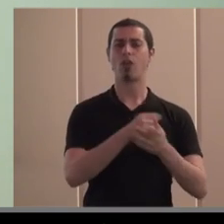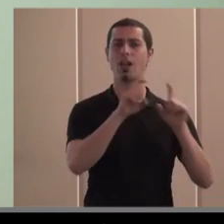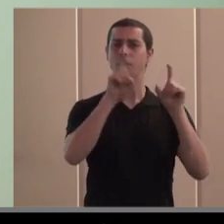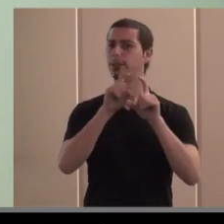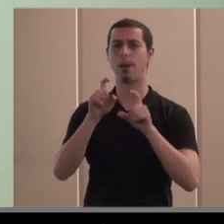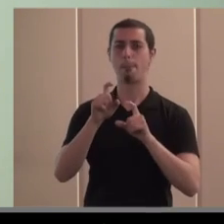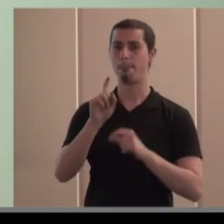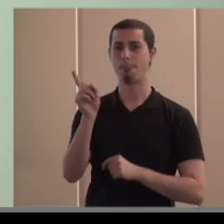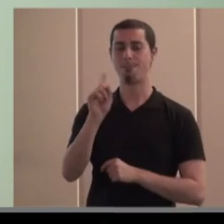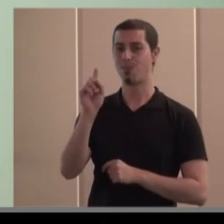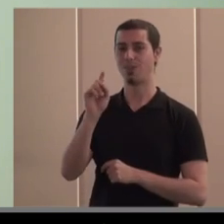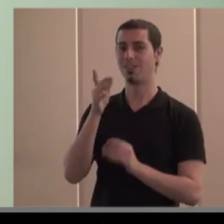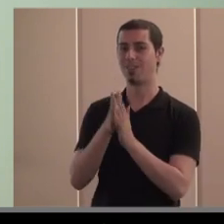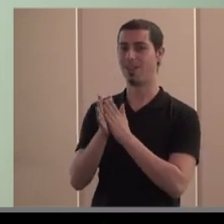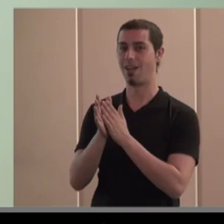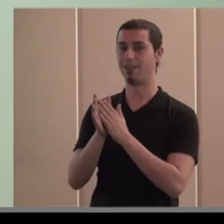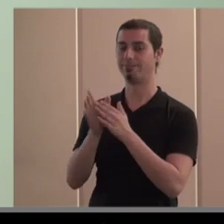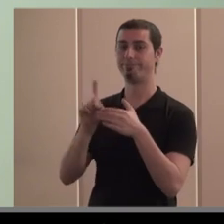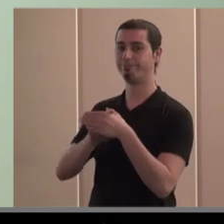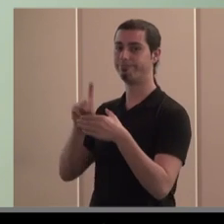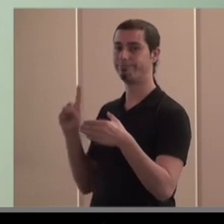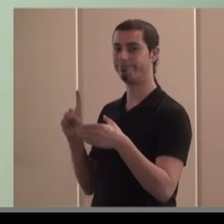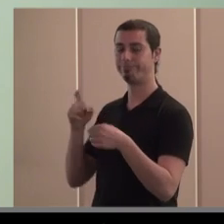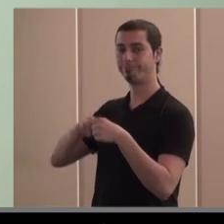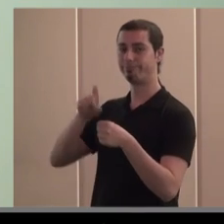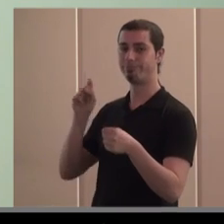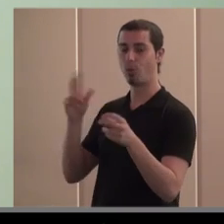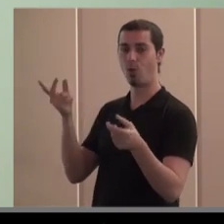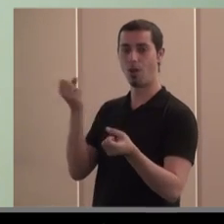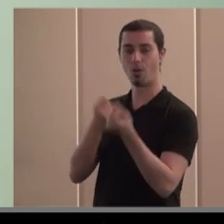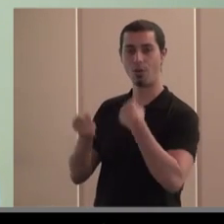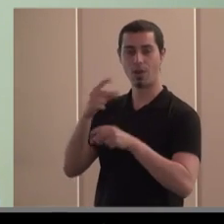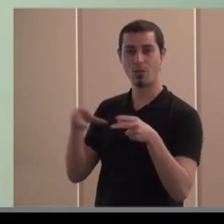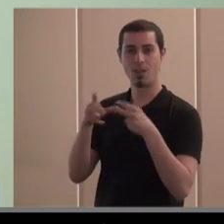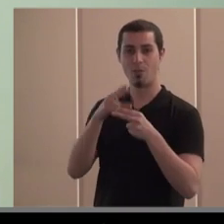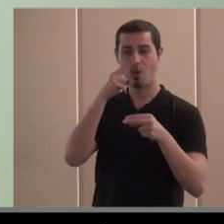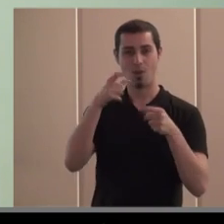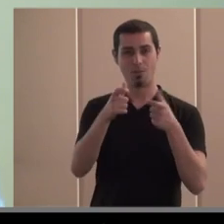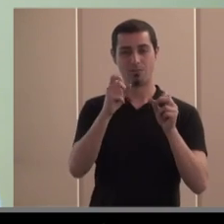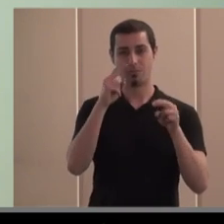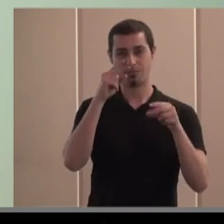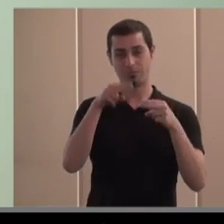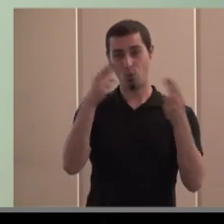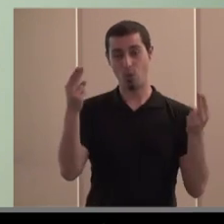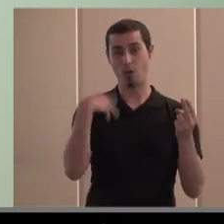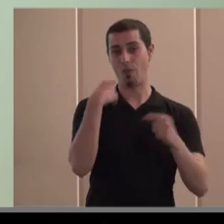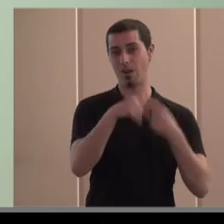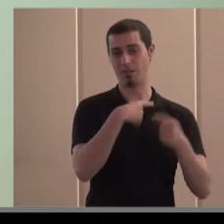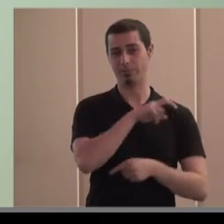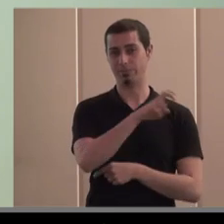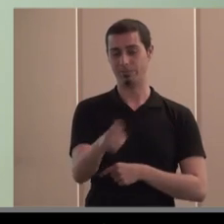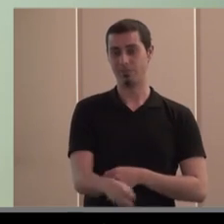con lo cual se quedan fuera las de economía social las de carácter público o las familiares